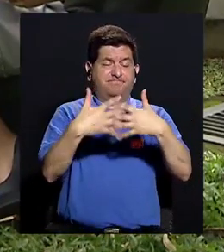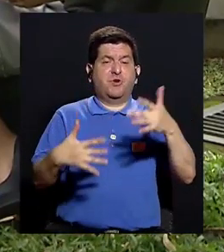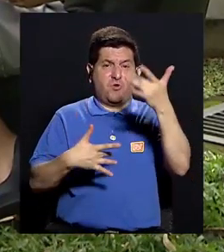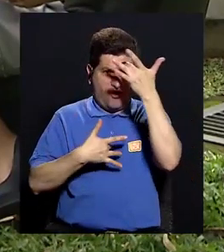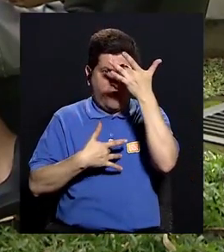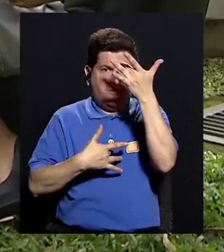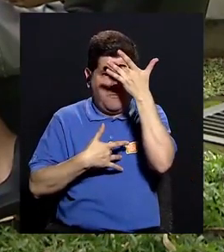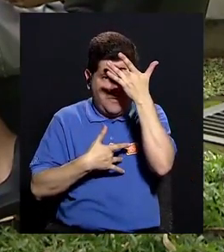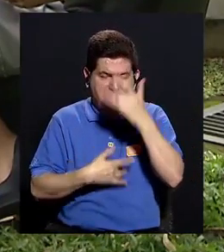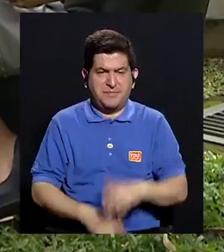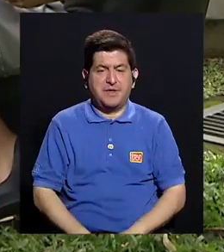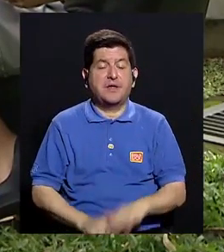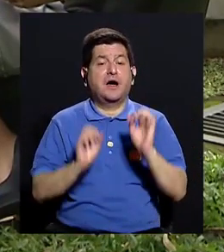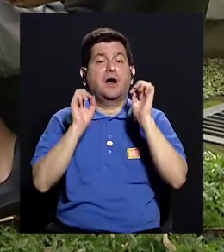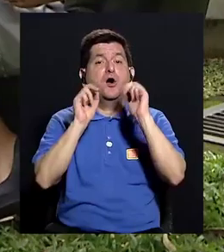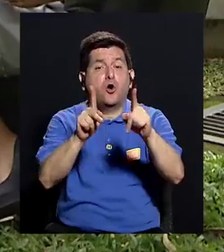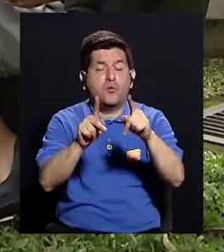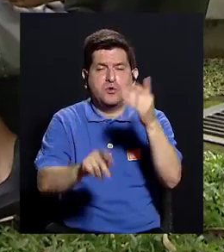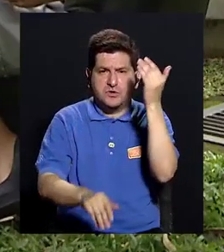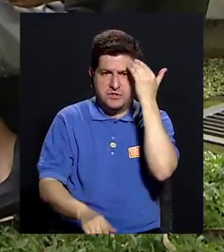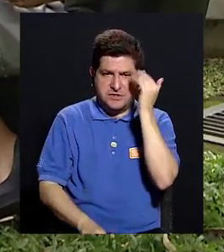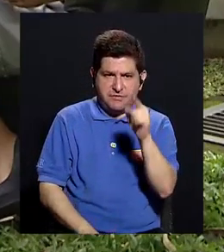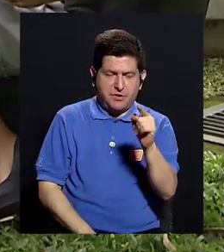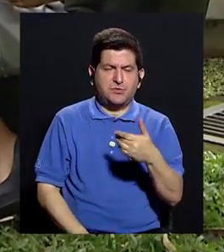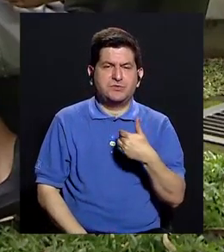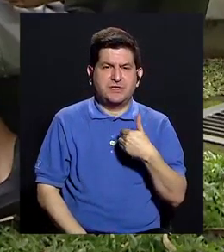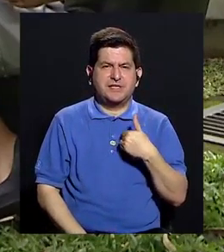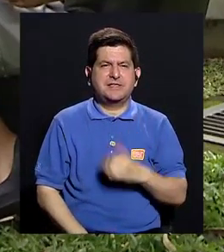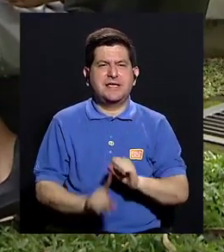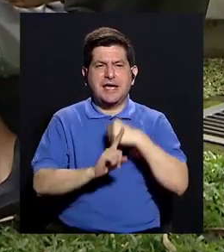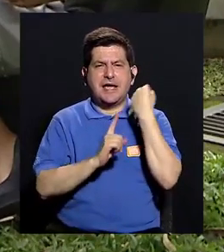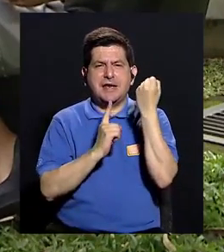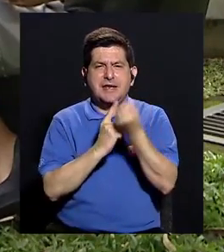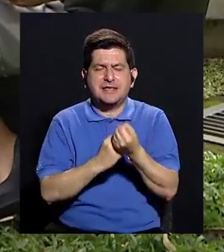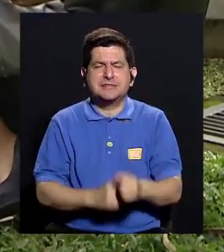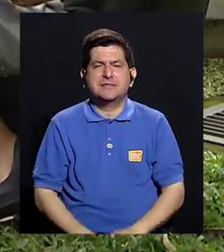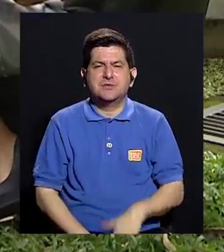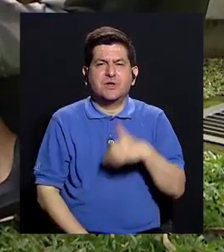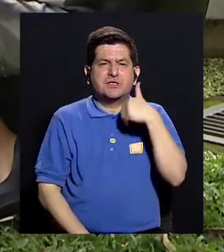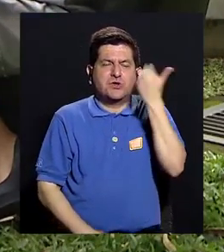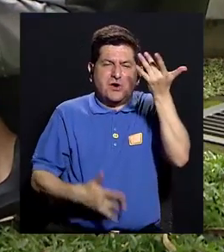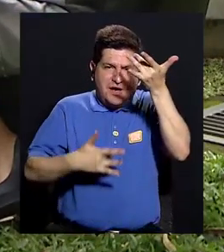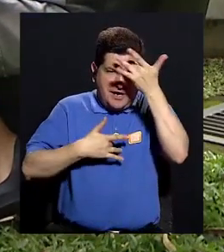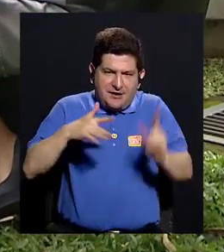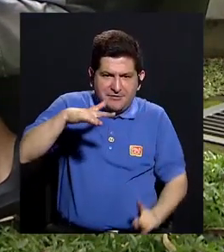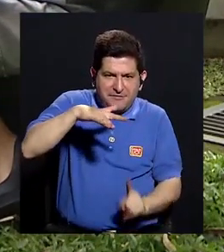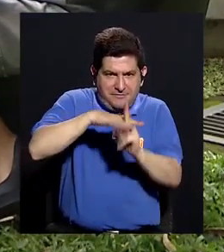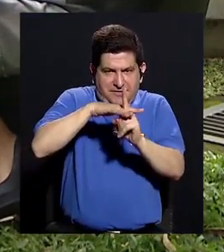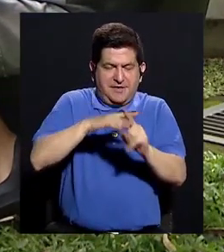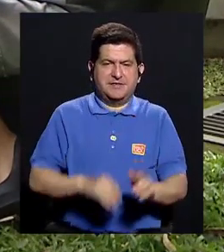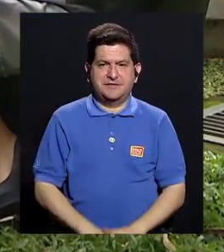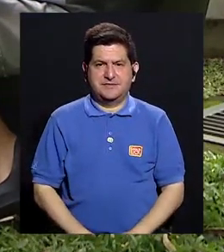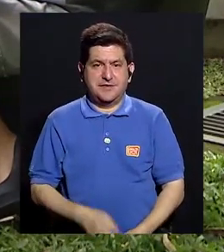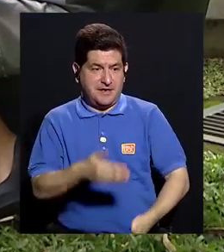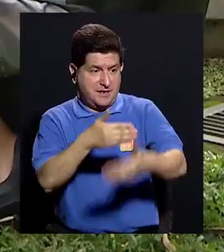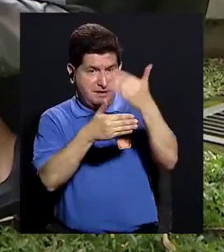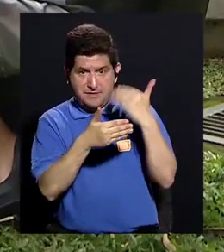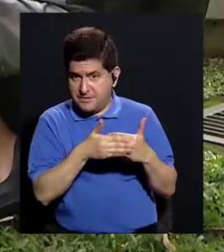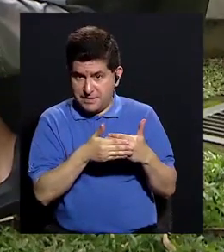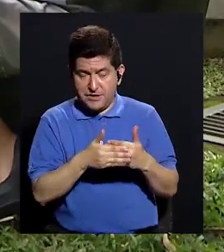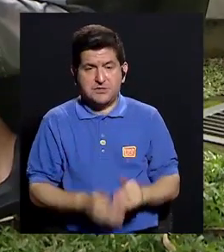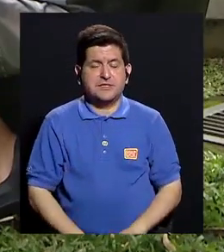enfermedad celíaca, lo que me va a dar la posibilidad es saber si tienes esa predisposición genética, ¿ok? Que ninguna de las